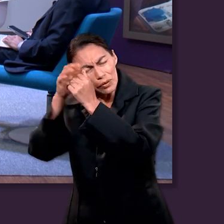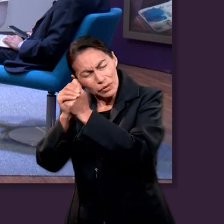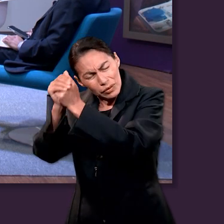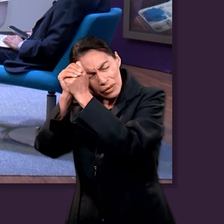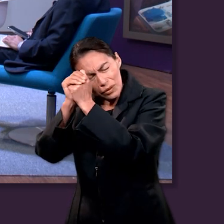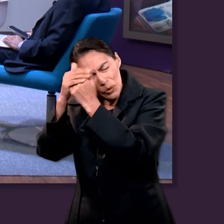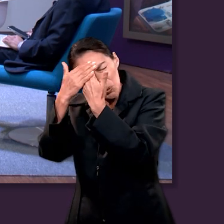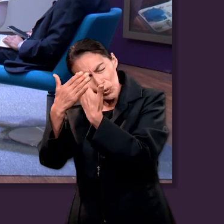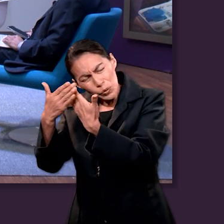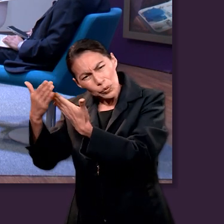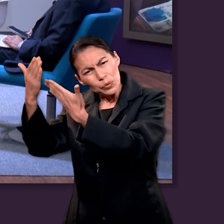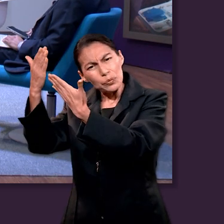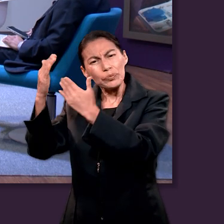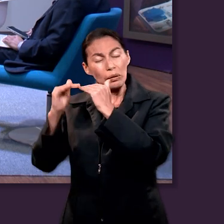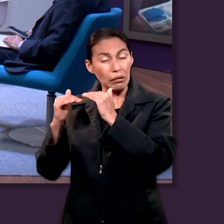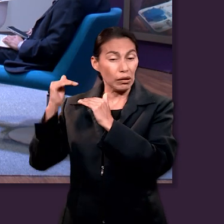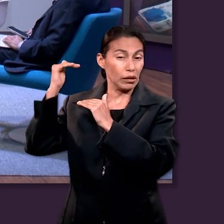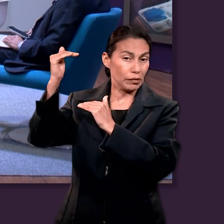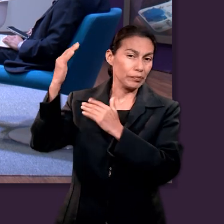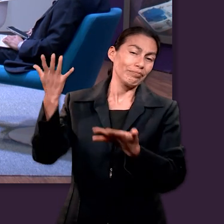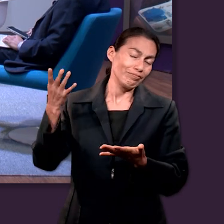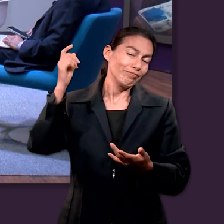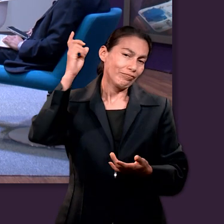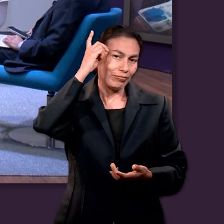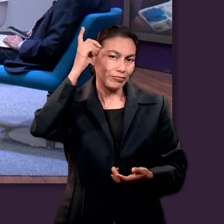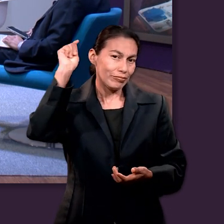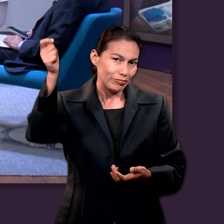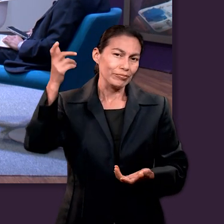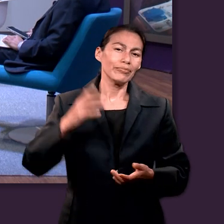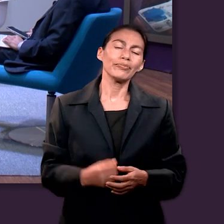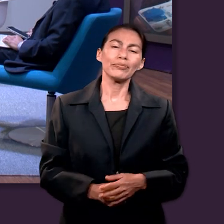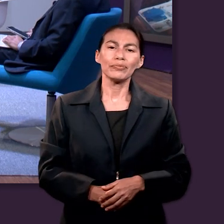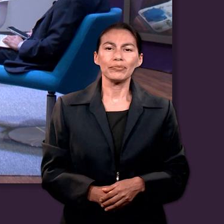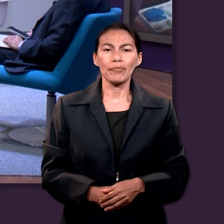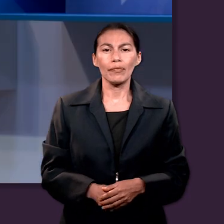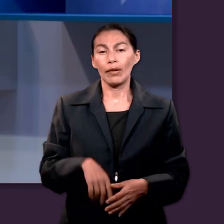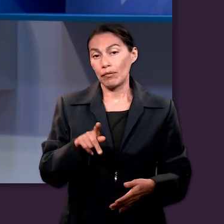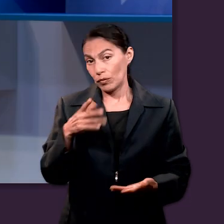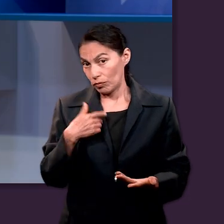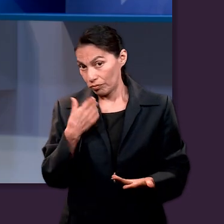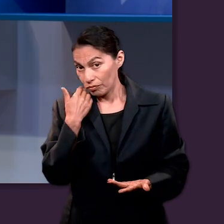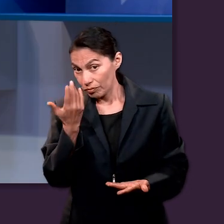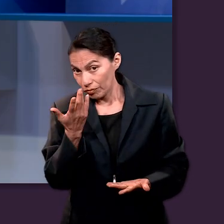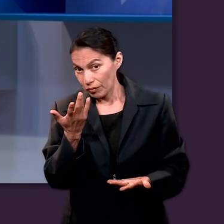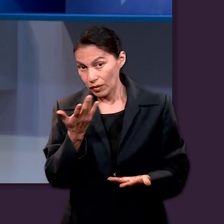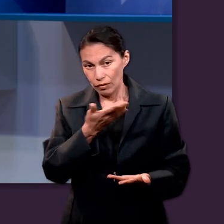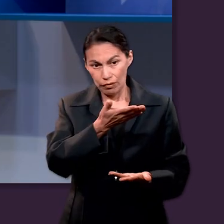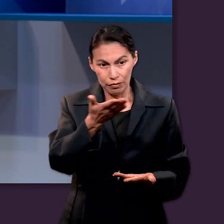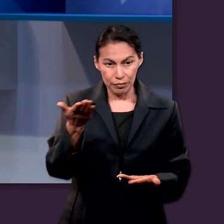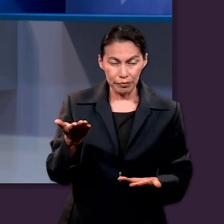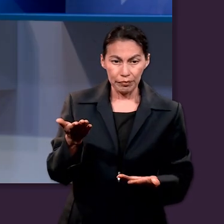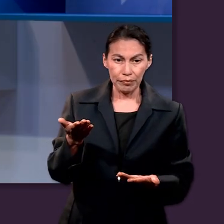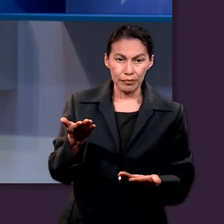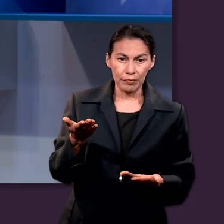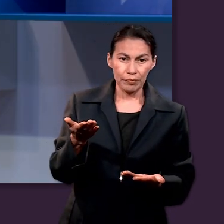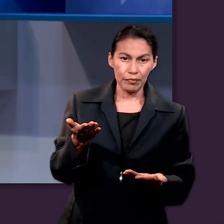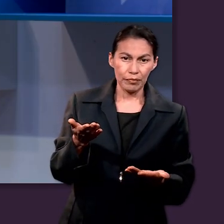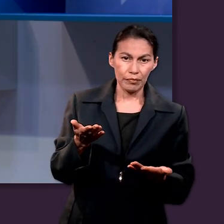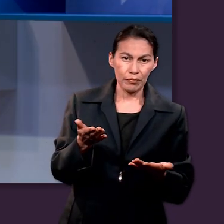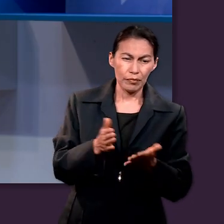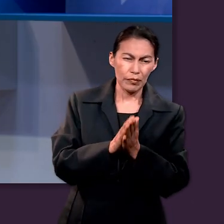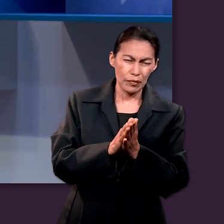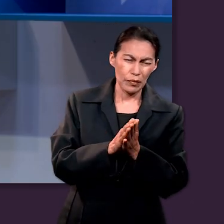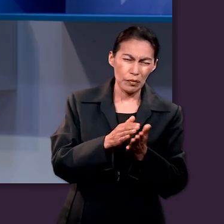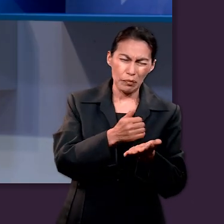Y lo que sigue, ¿no? Son palabras de mucha adoración, de mucha alabanza, de mucho reconocimiento de quién Dios es. Pero yo les